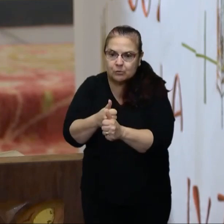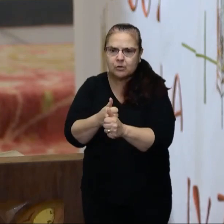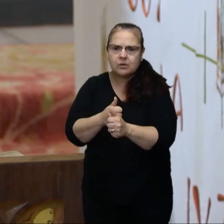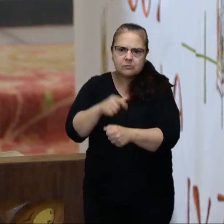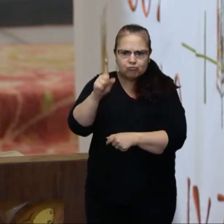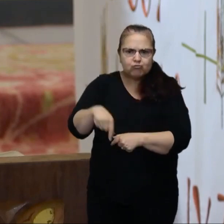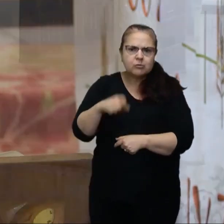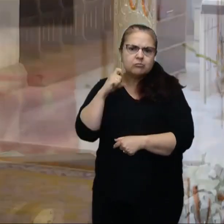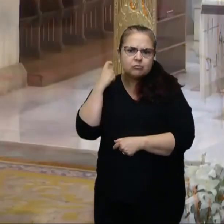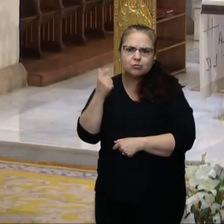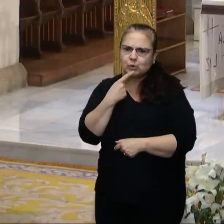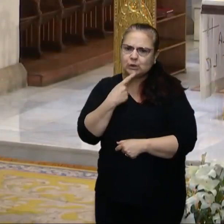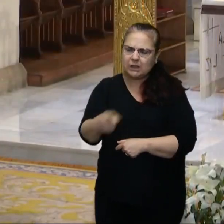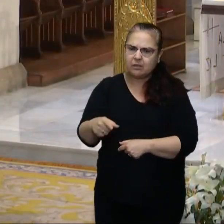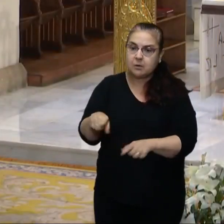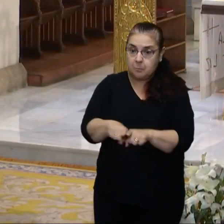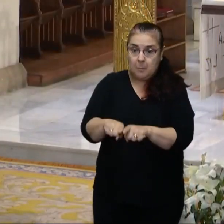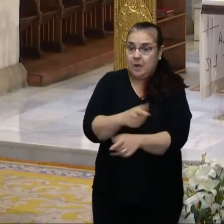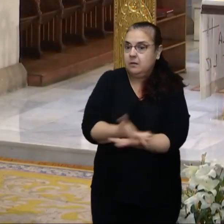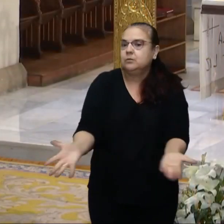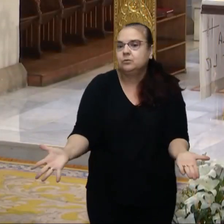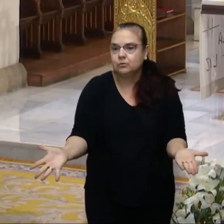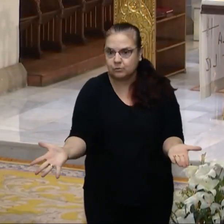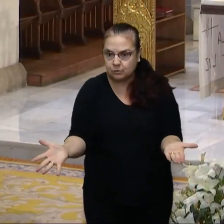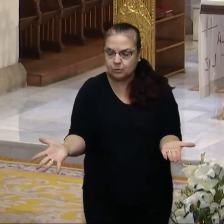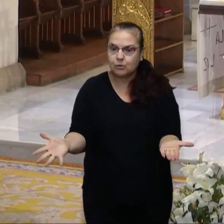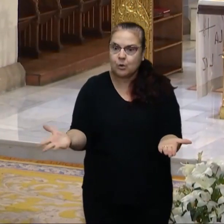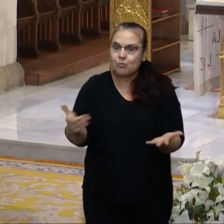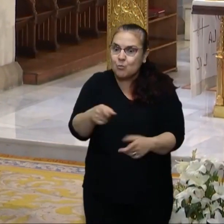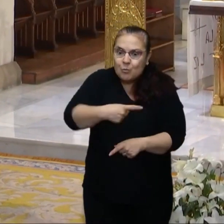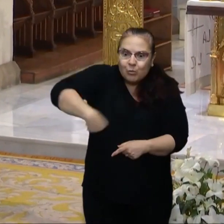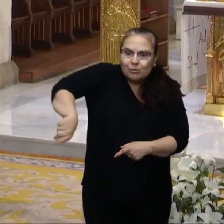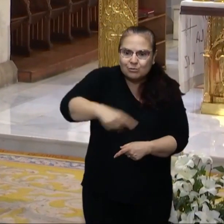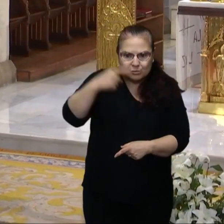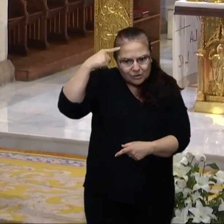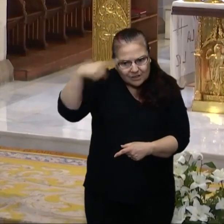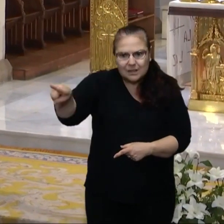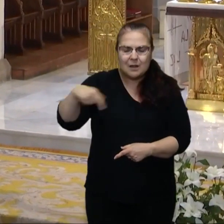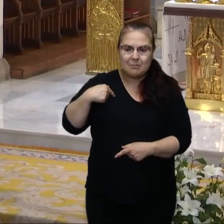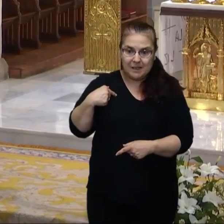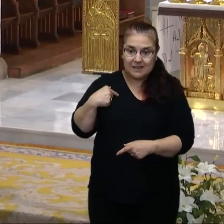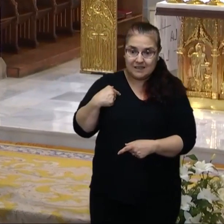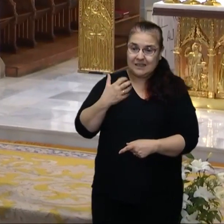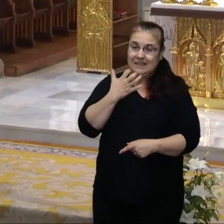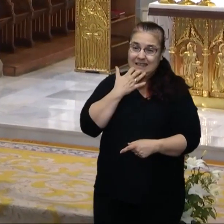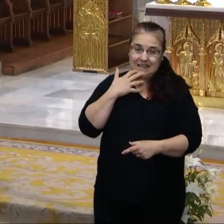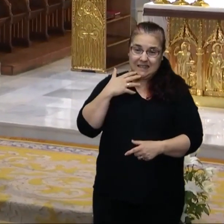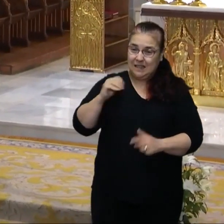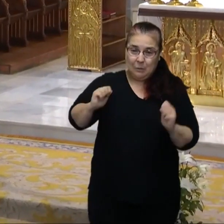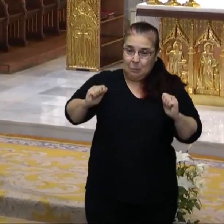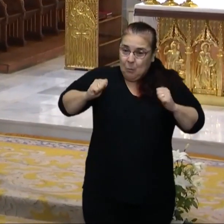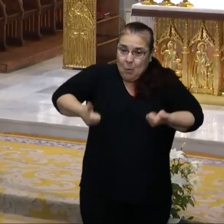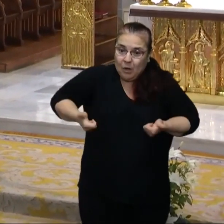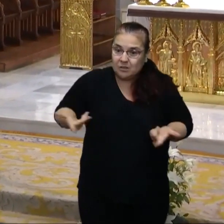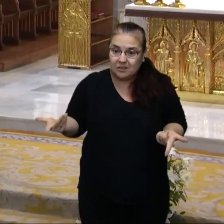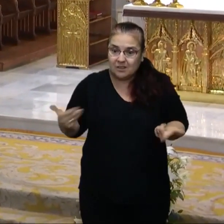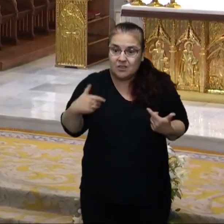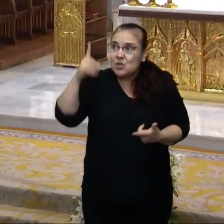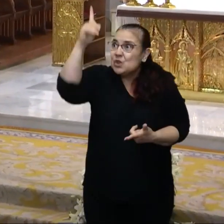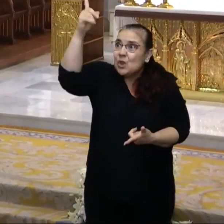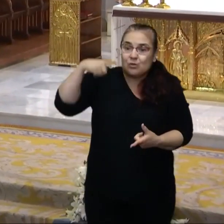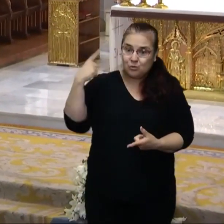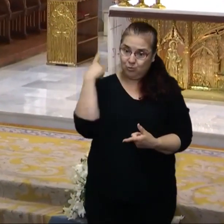presbíteros, hermanos, vosotros sabéis que desde los primeros días Dios me